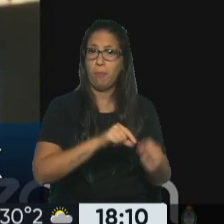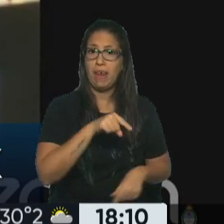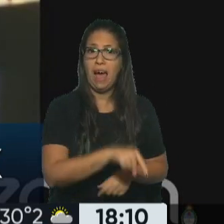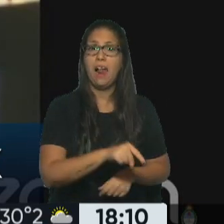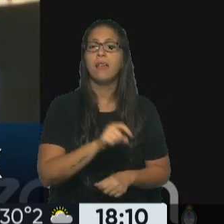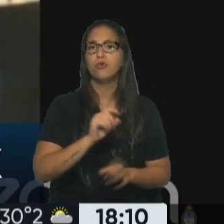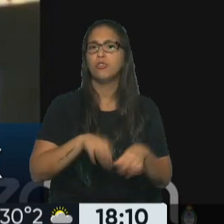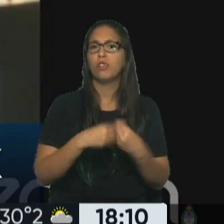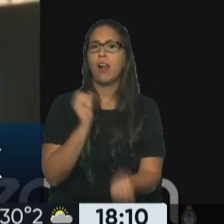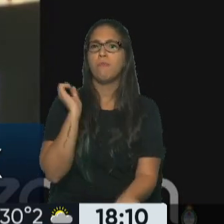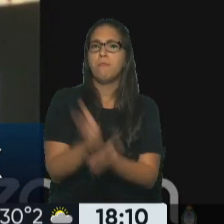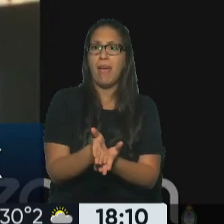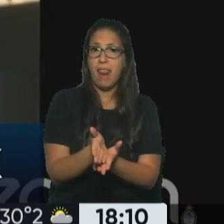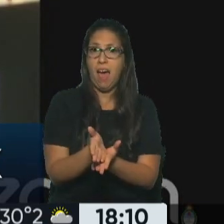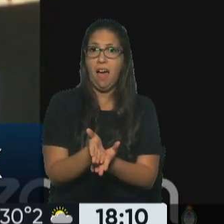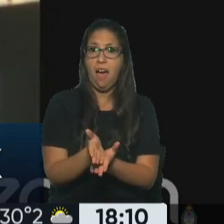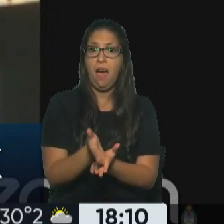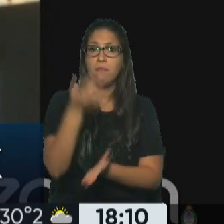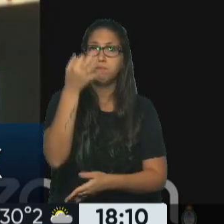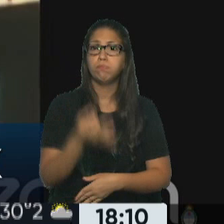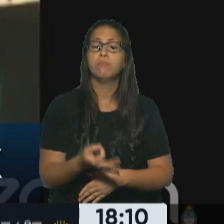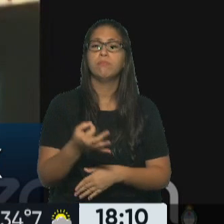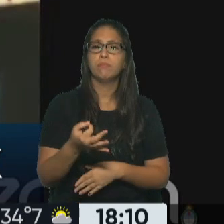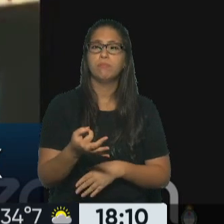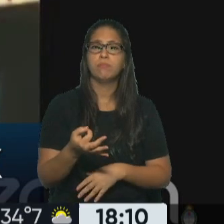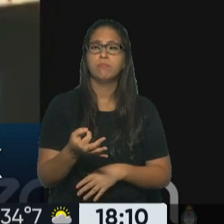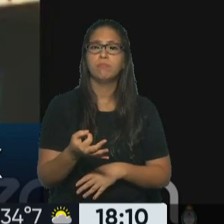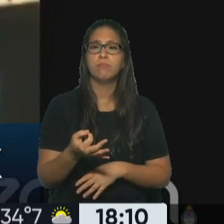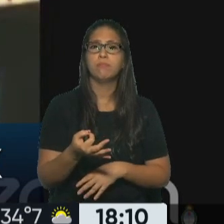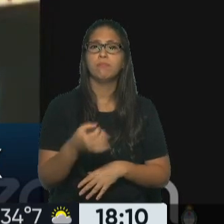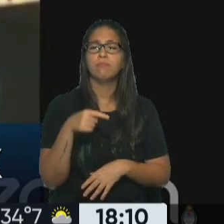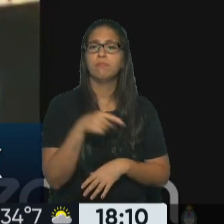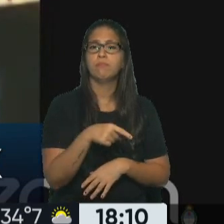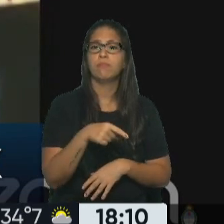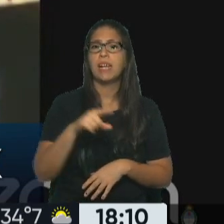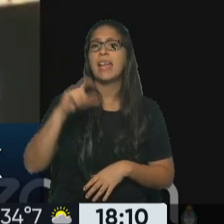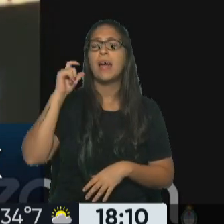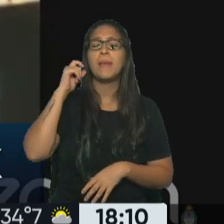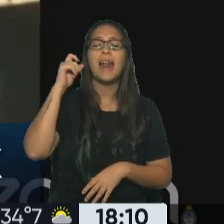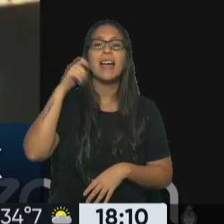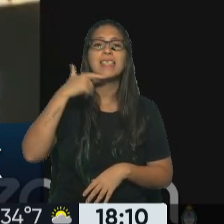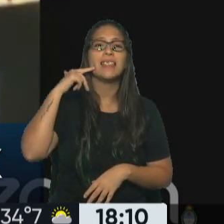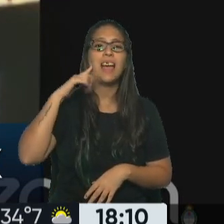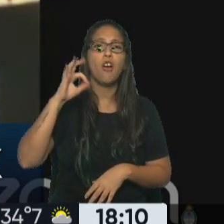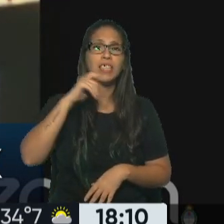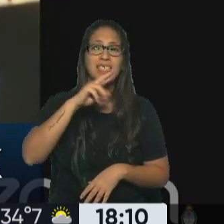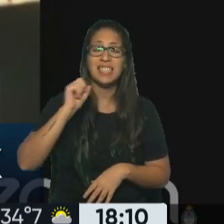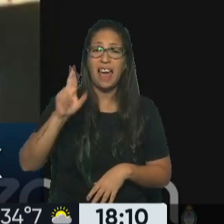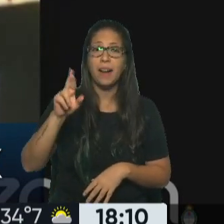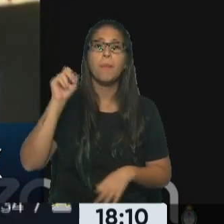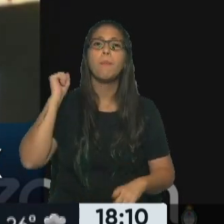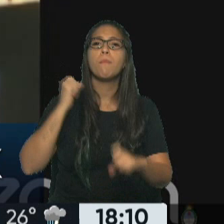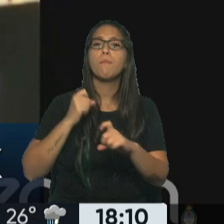correspondiente según la acusación del fiscal en el debate. Se condene a Carlos Santiago Kirchner por el delito de infracción de